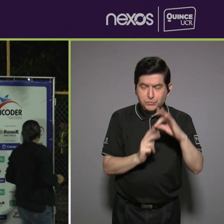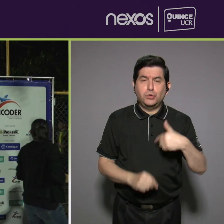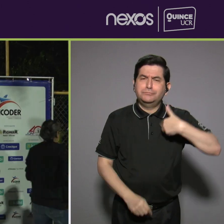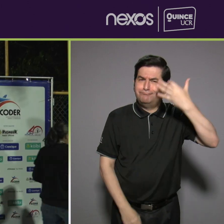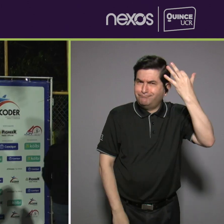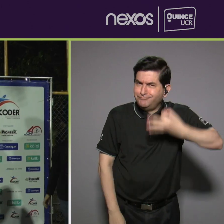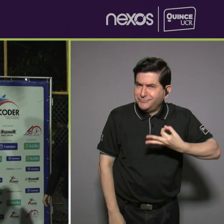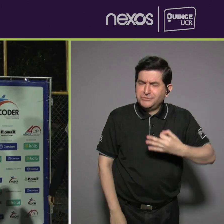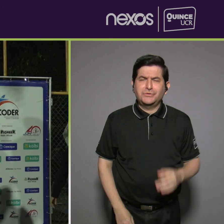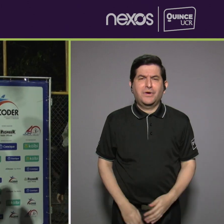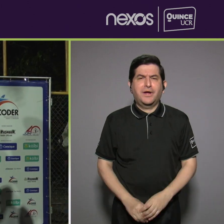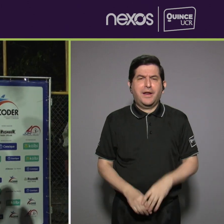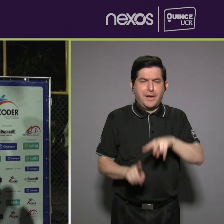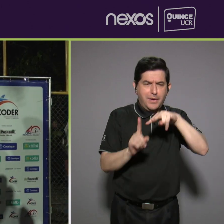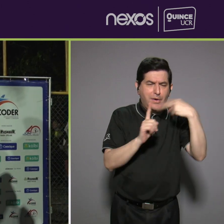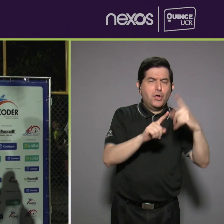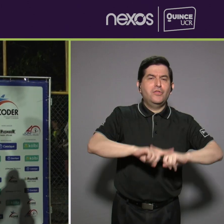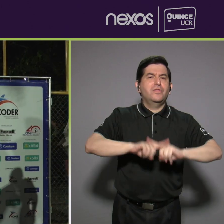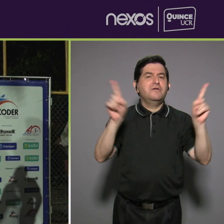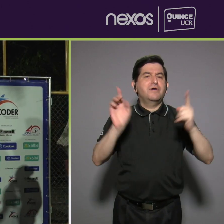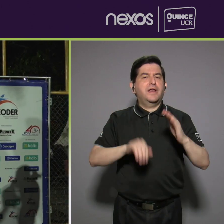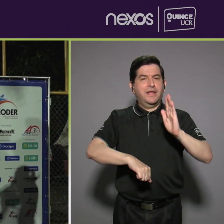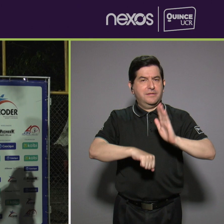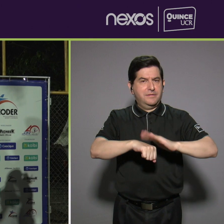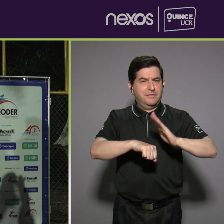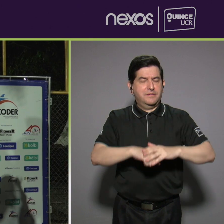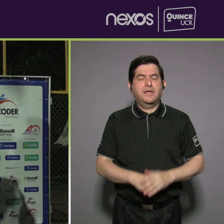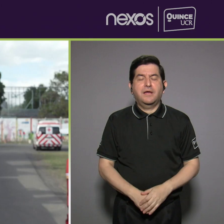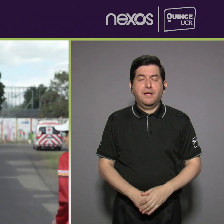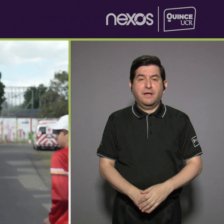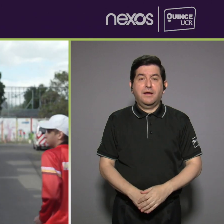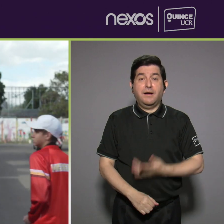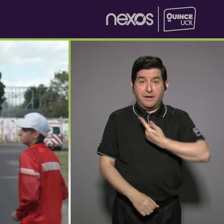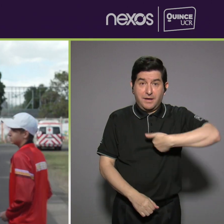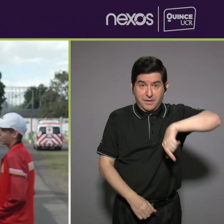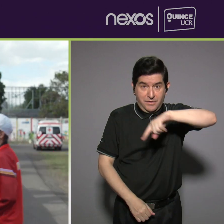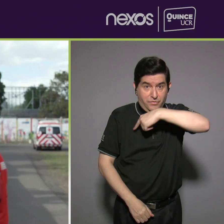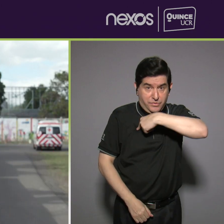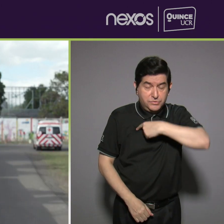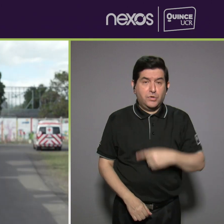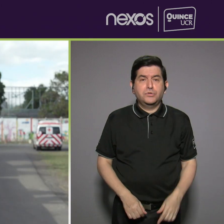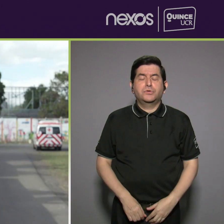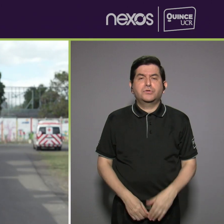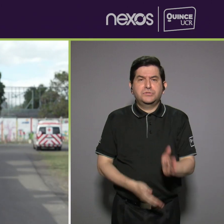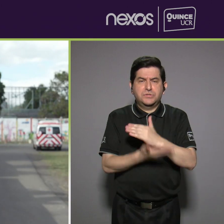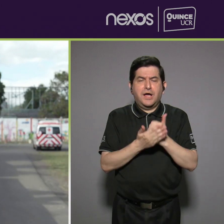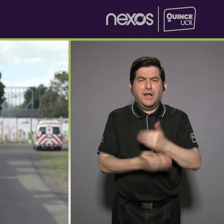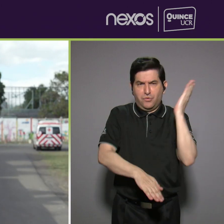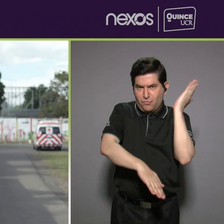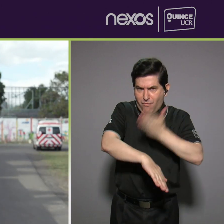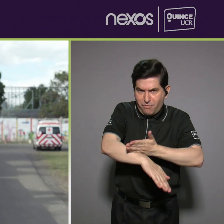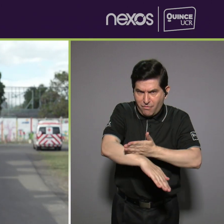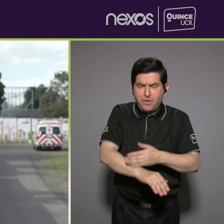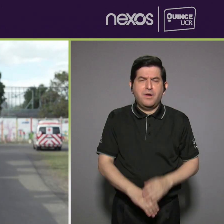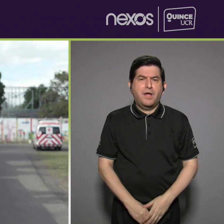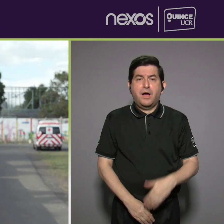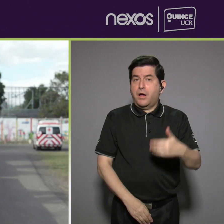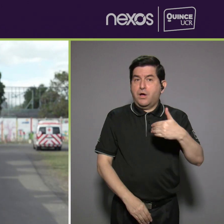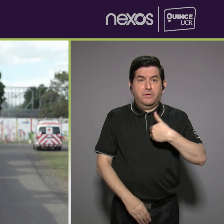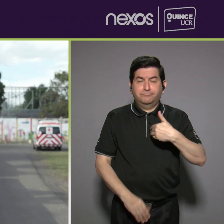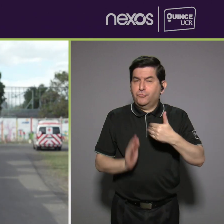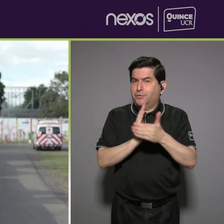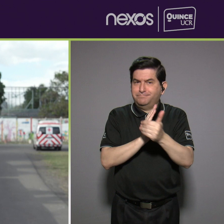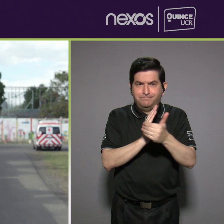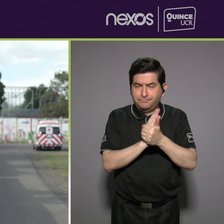Creo que abre un panorama diferente a lo que somos. Quienes tenemos lesiones, quienes no tenemos la